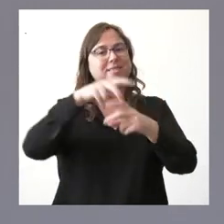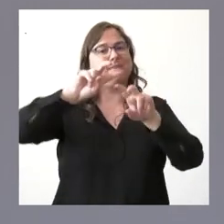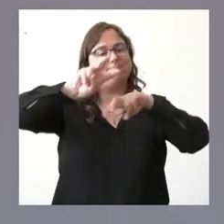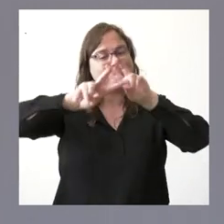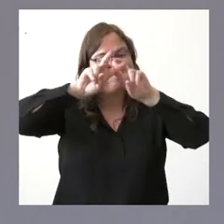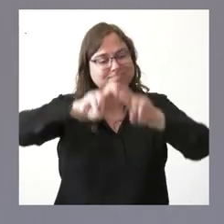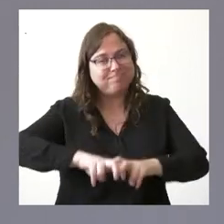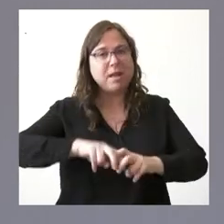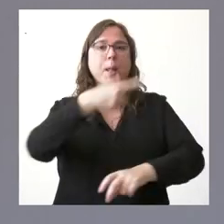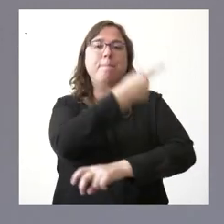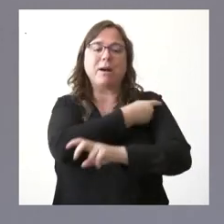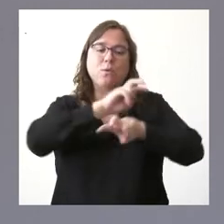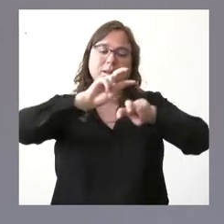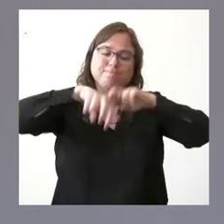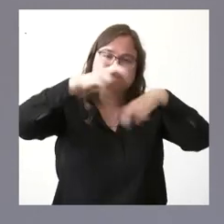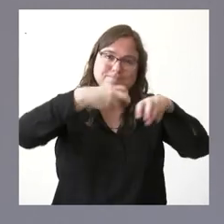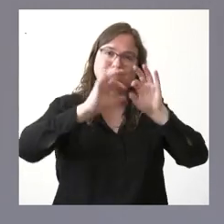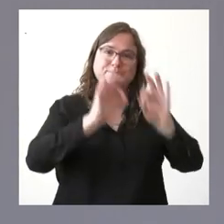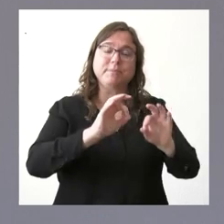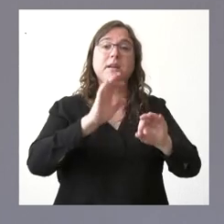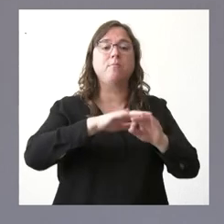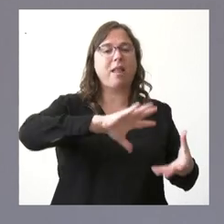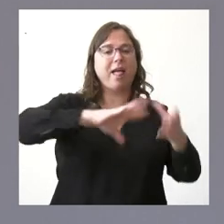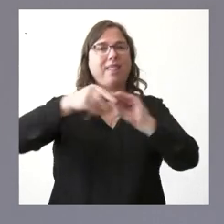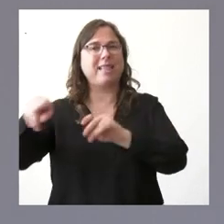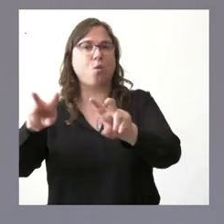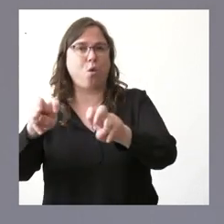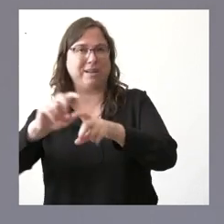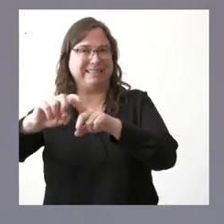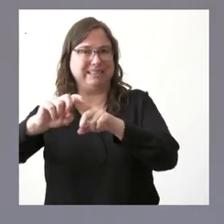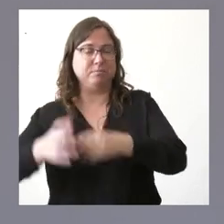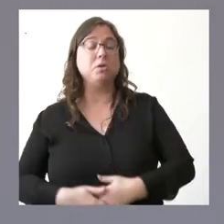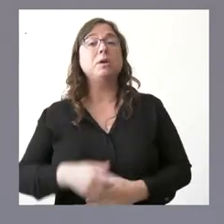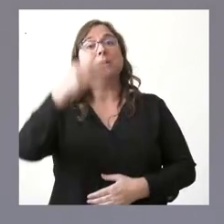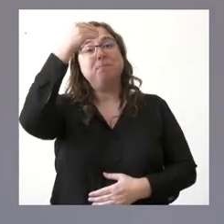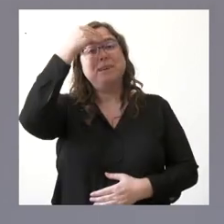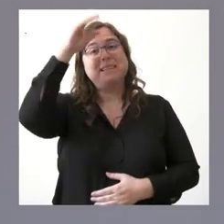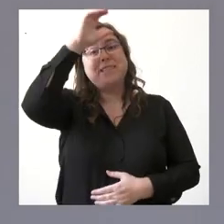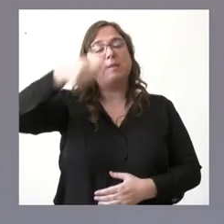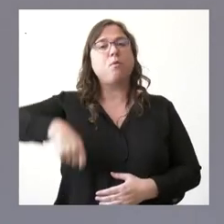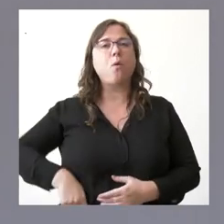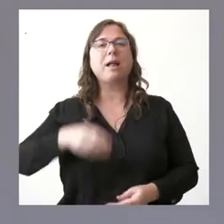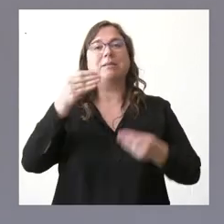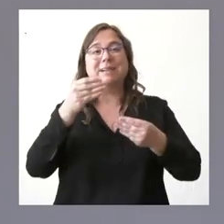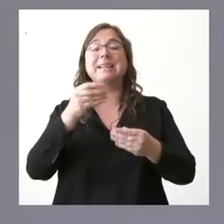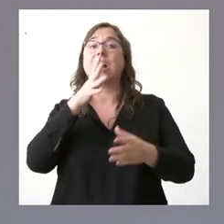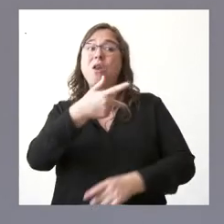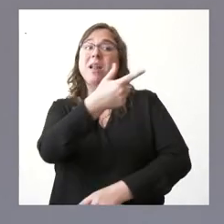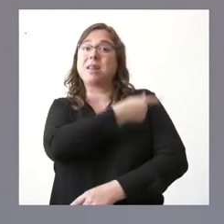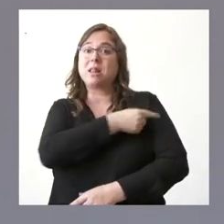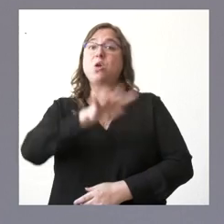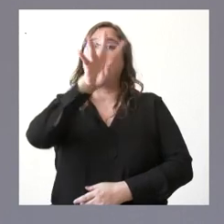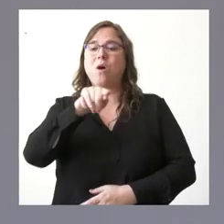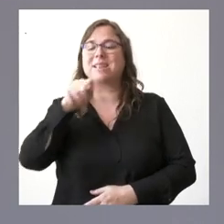existiera pues piensan los científicos que podría ser oportuno el considerarla dentro de la hipótesis como la que se aplicará en este momento y por tanto